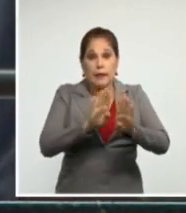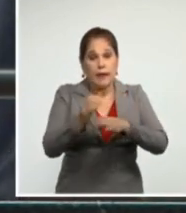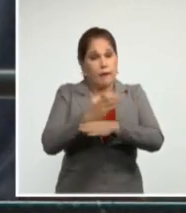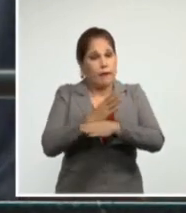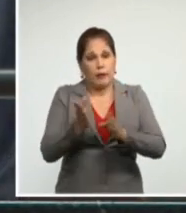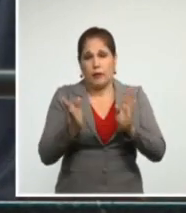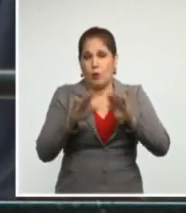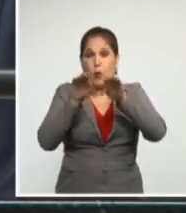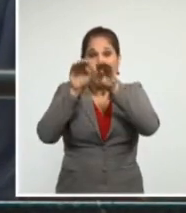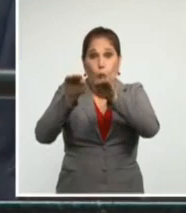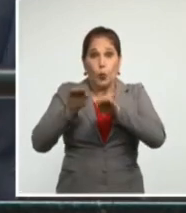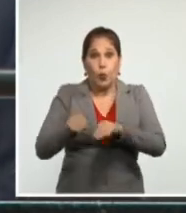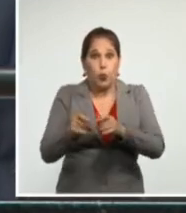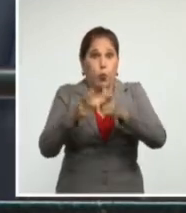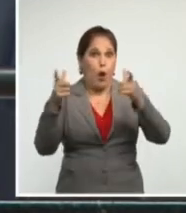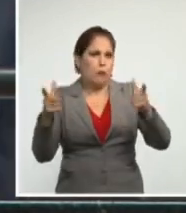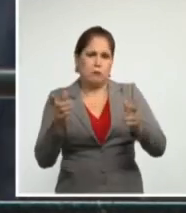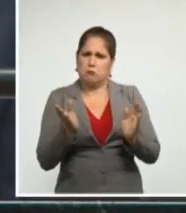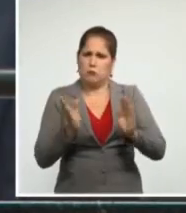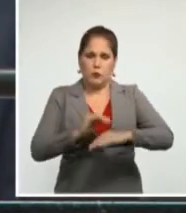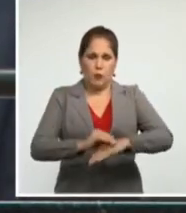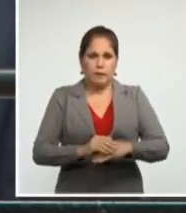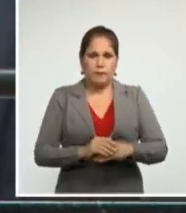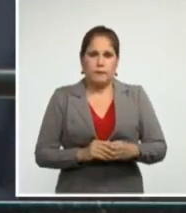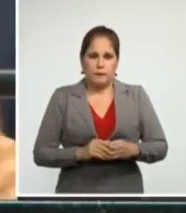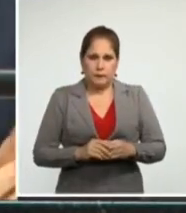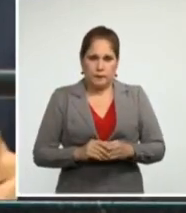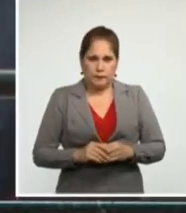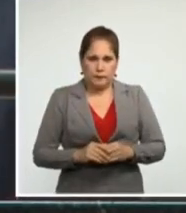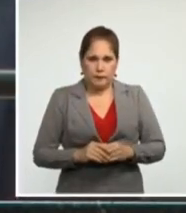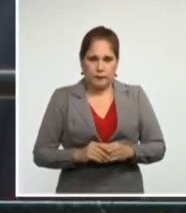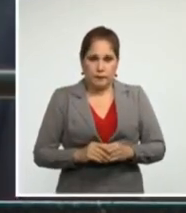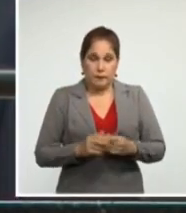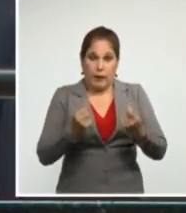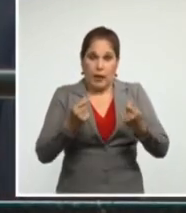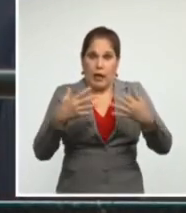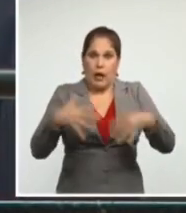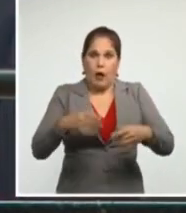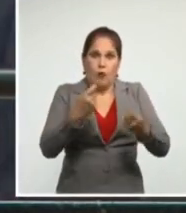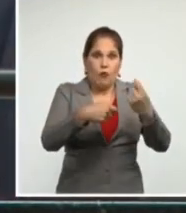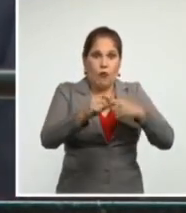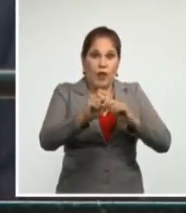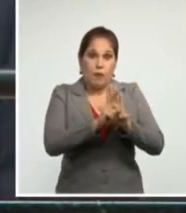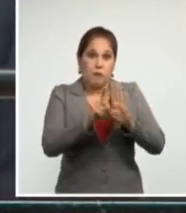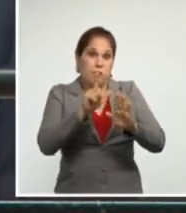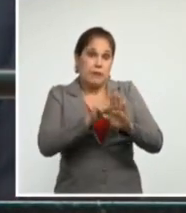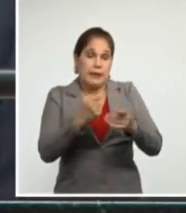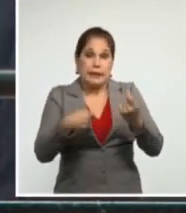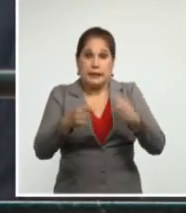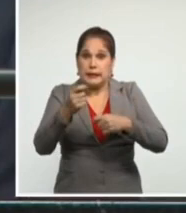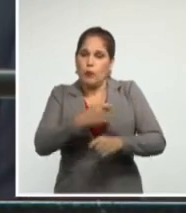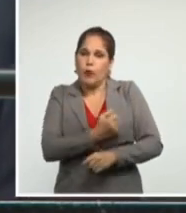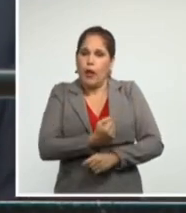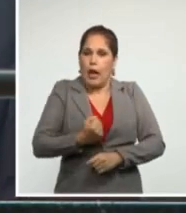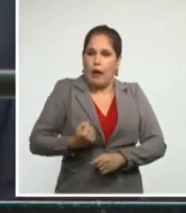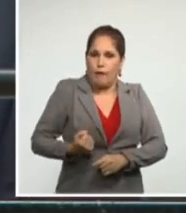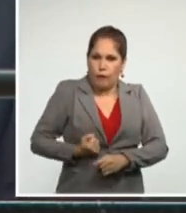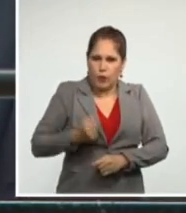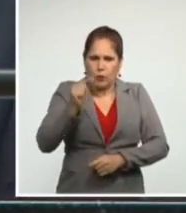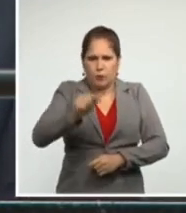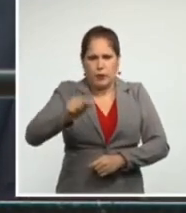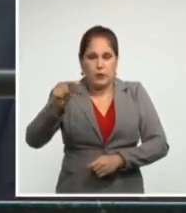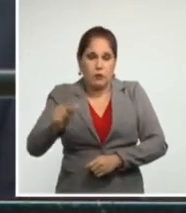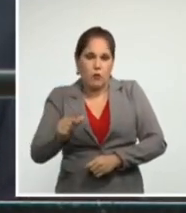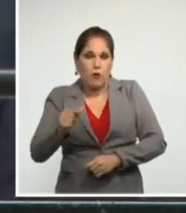y el aumento desmedido de los precios pese a esfuerzos ingentes del